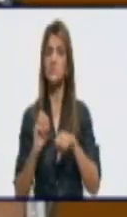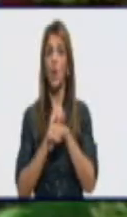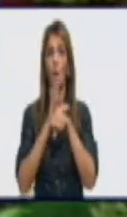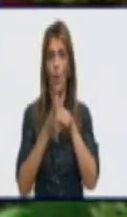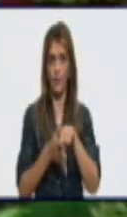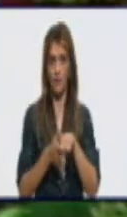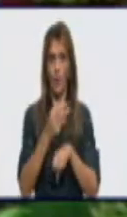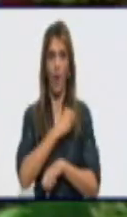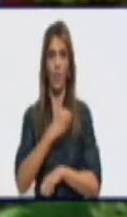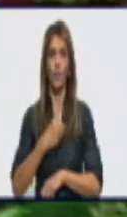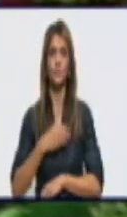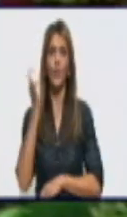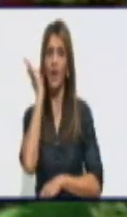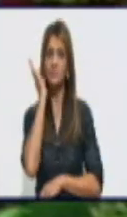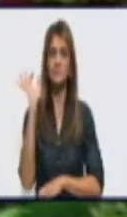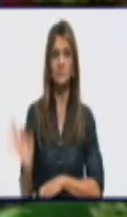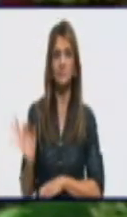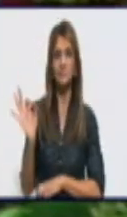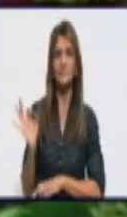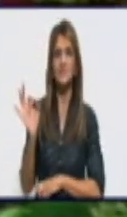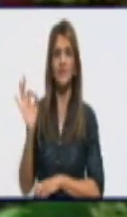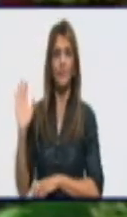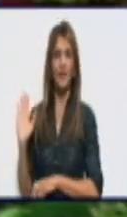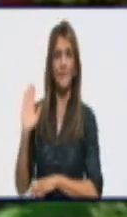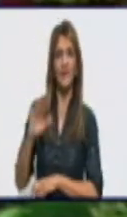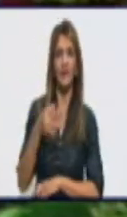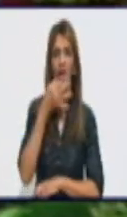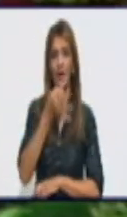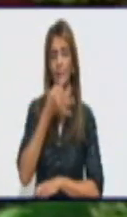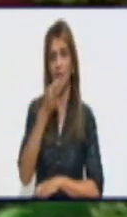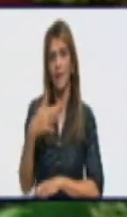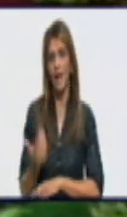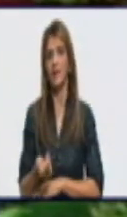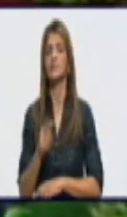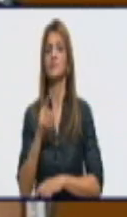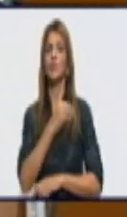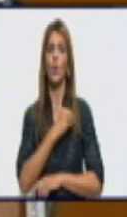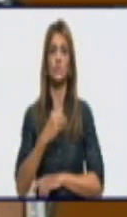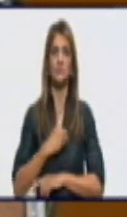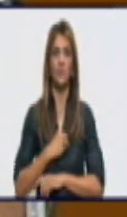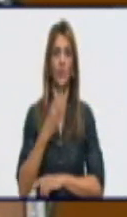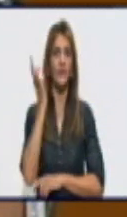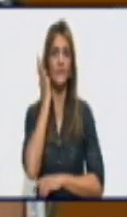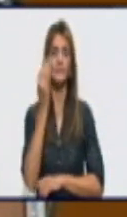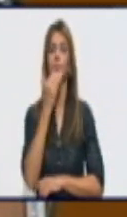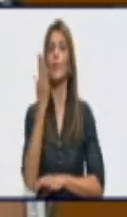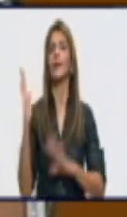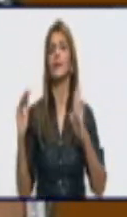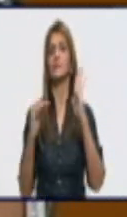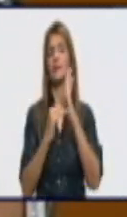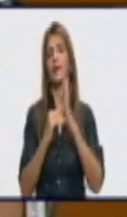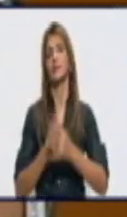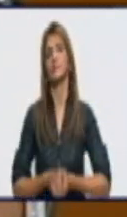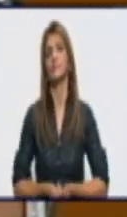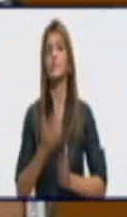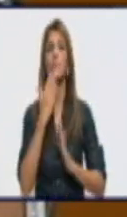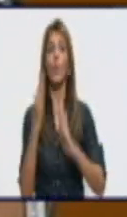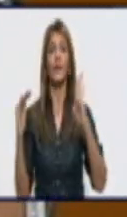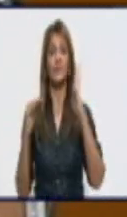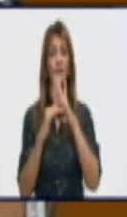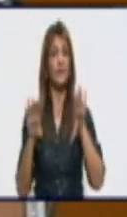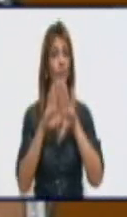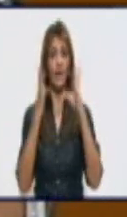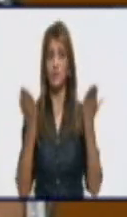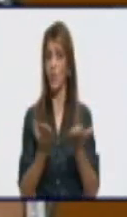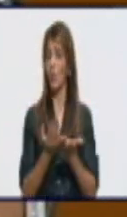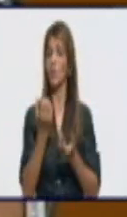conocer la panorámica actual relacionada con la COVID-19 en Granma. Doctora, buenas tardes. Buenas tardes, Yonel, para ti, para todos los presentes en